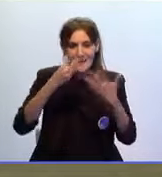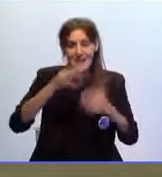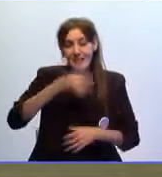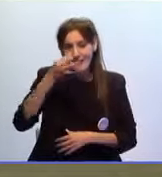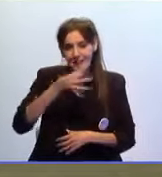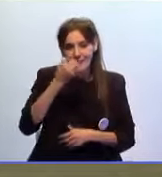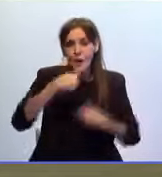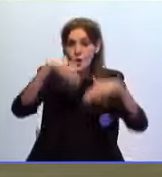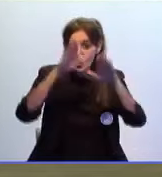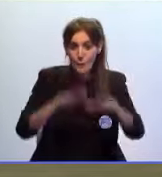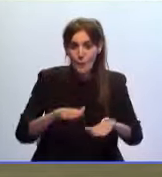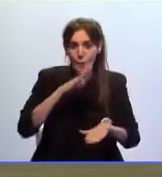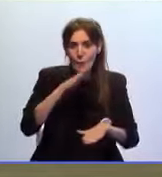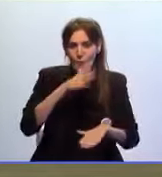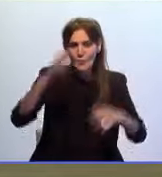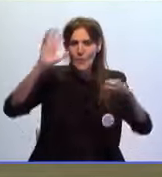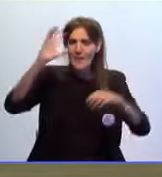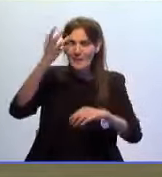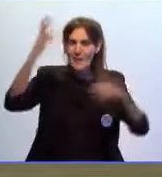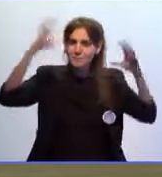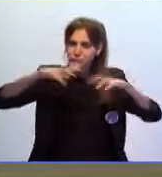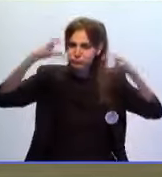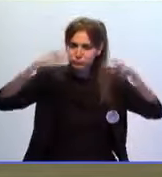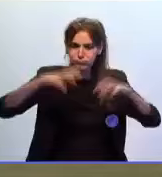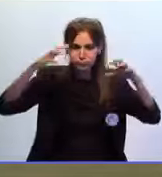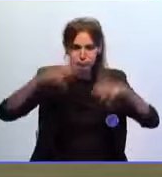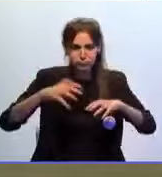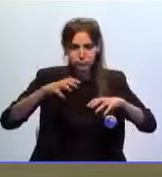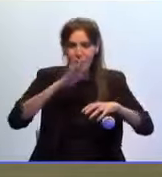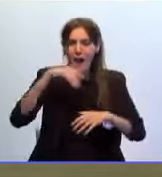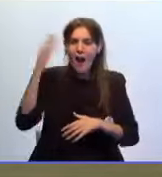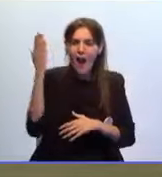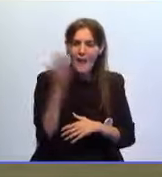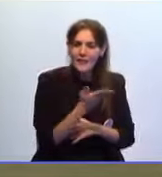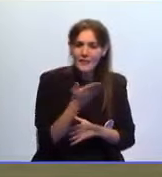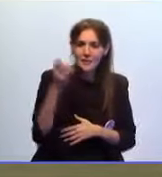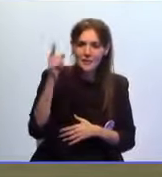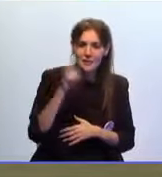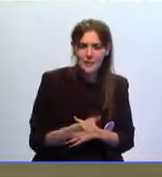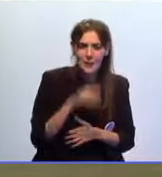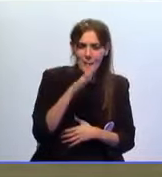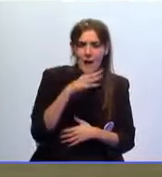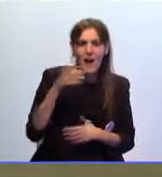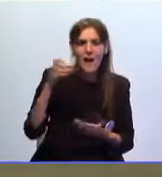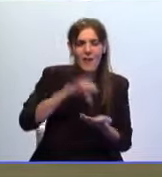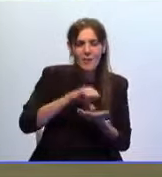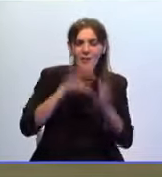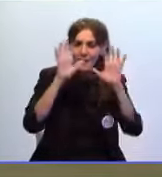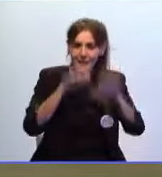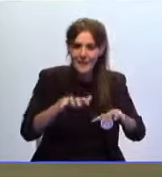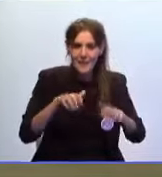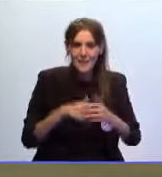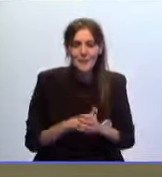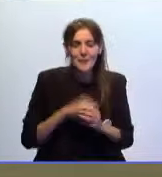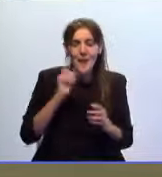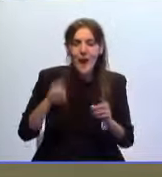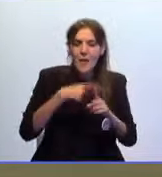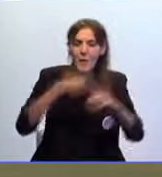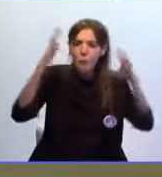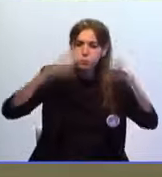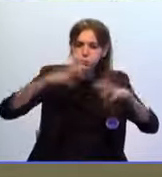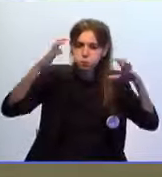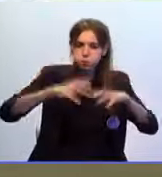suspendido por las adversas condiciones meteorológicas que han afectado también a la localidad gaditana Además las lluvias